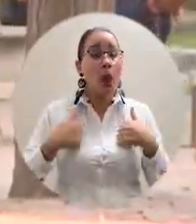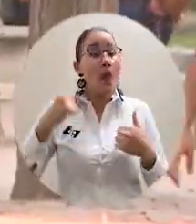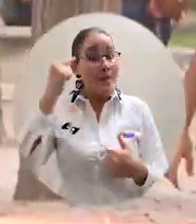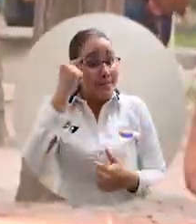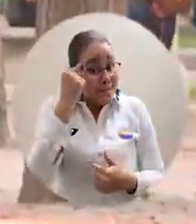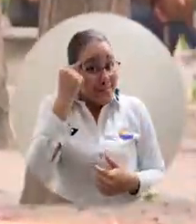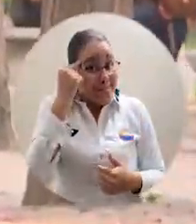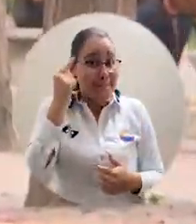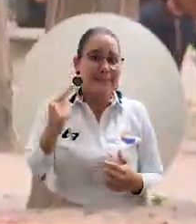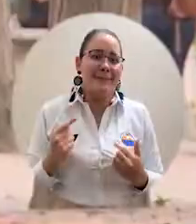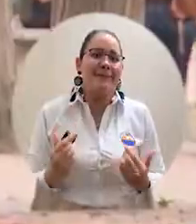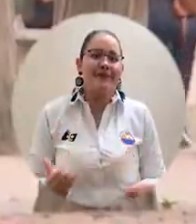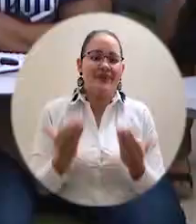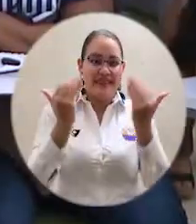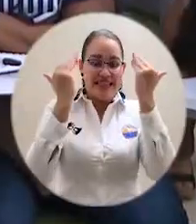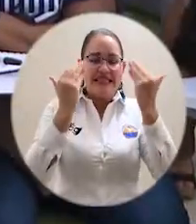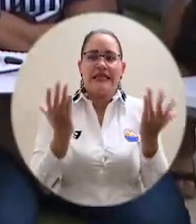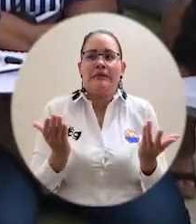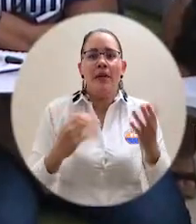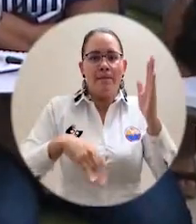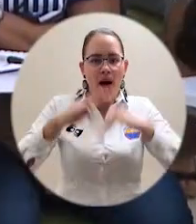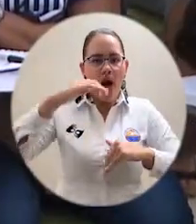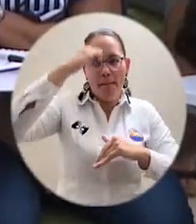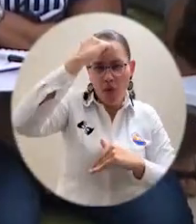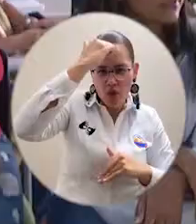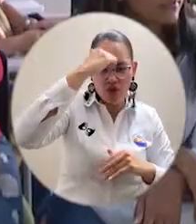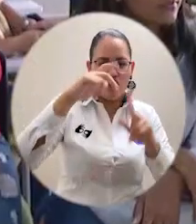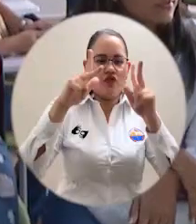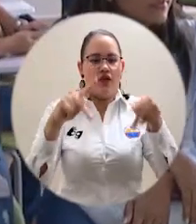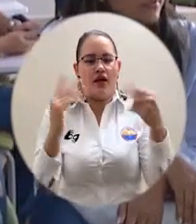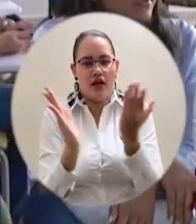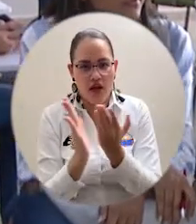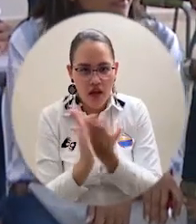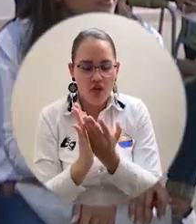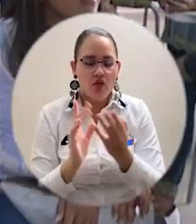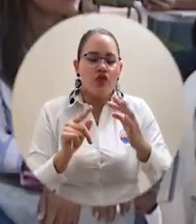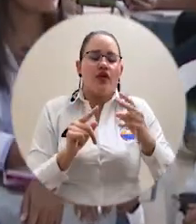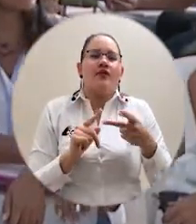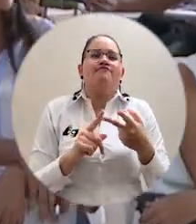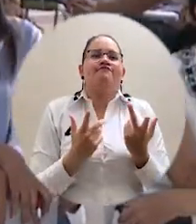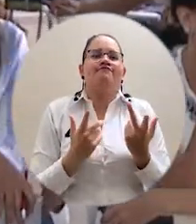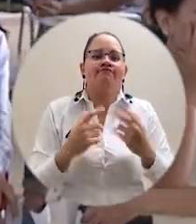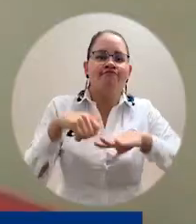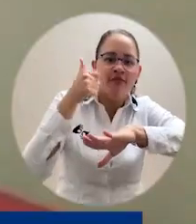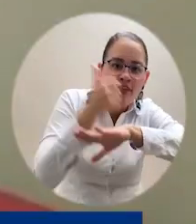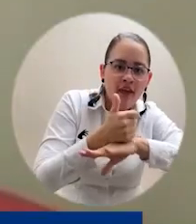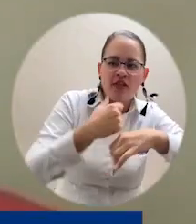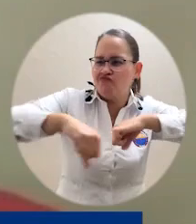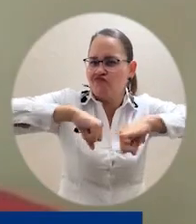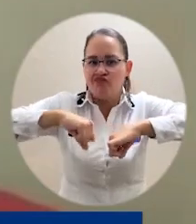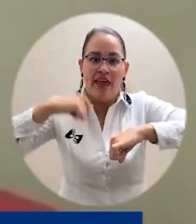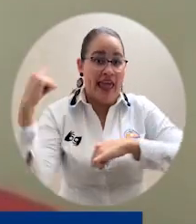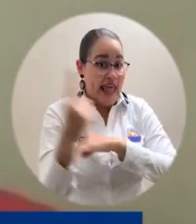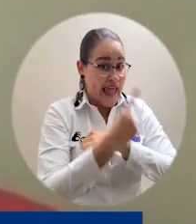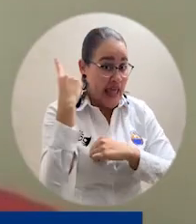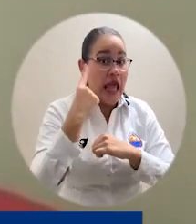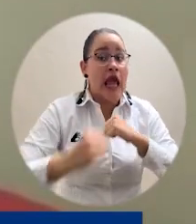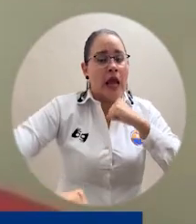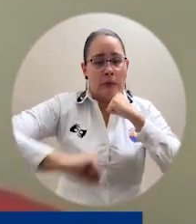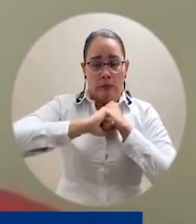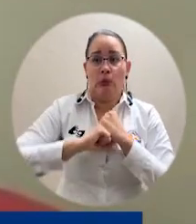así como el número 13 en el país. Este es el resultado de un trabajo en equipo entre profesores, estudiantes,